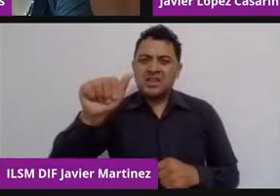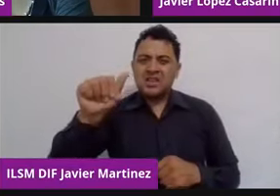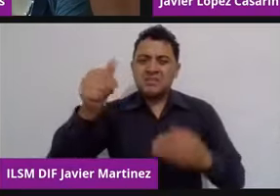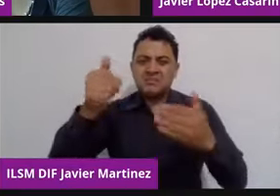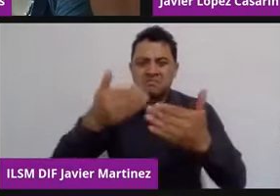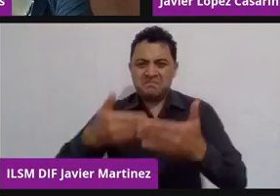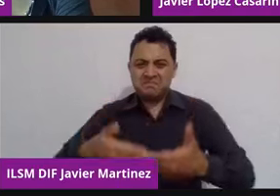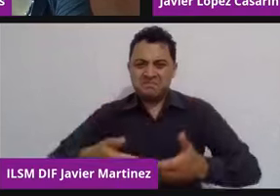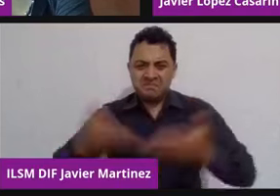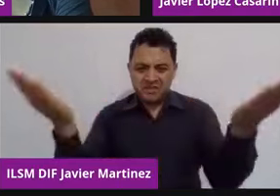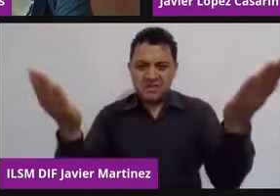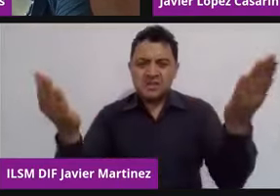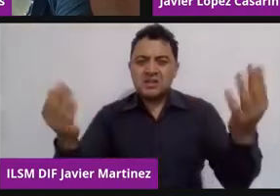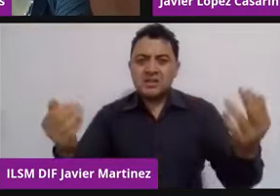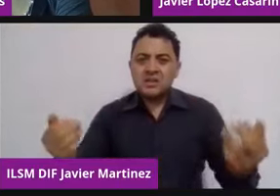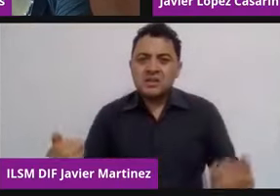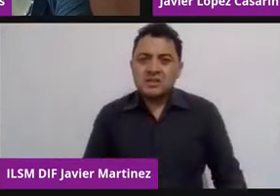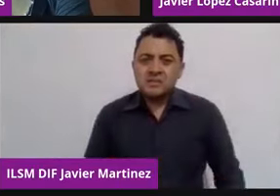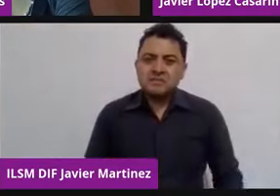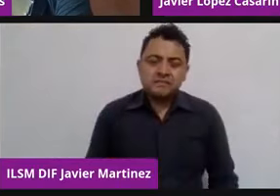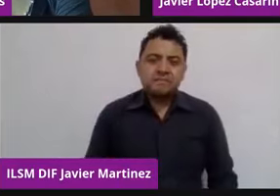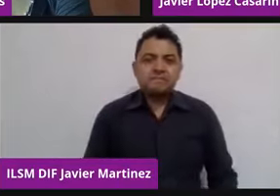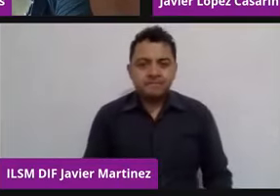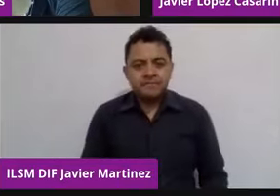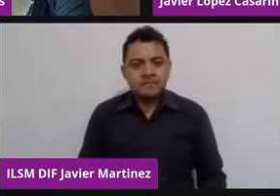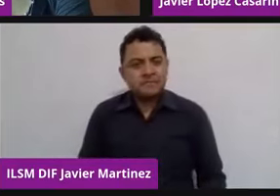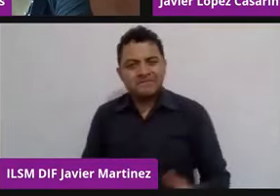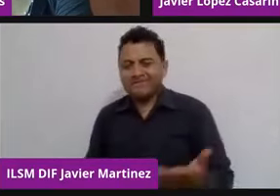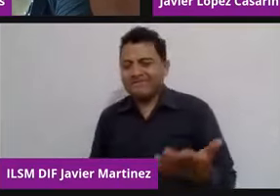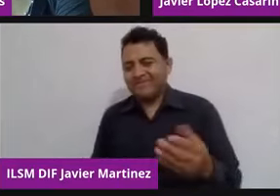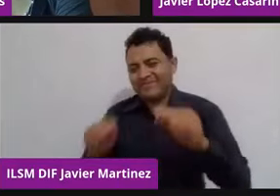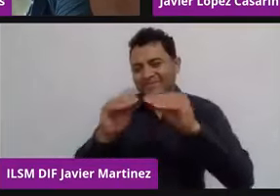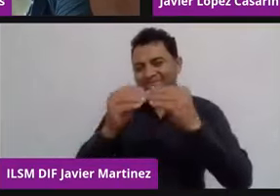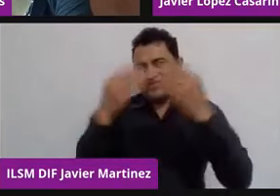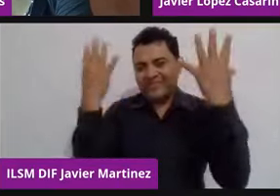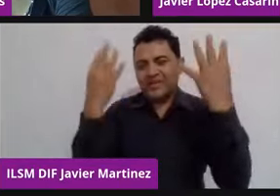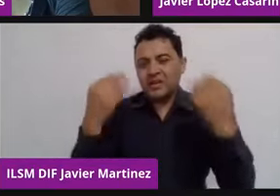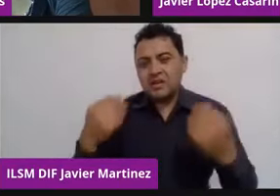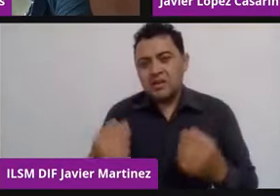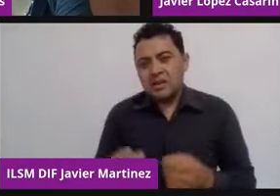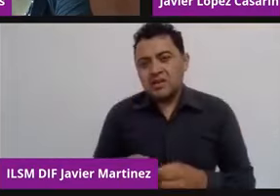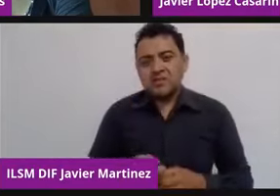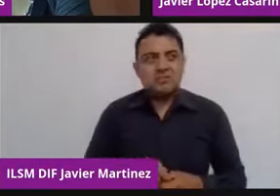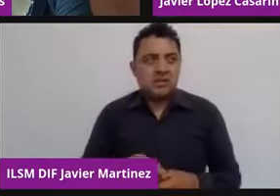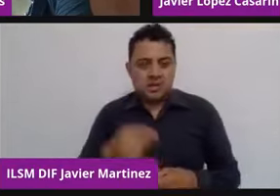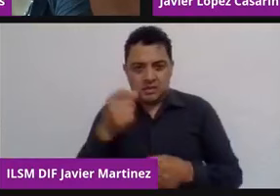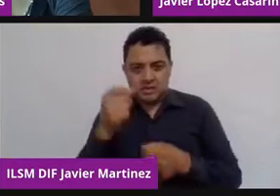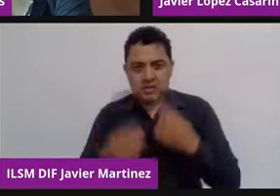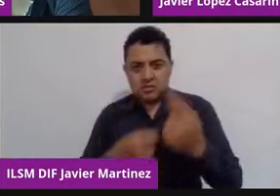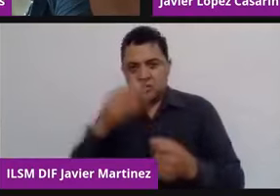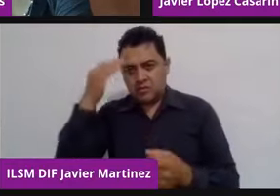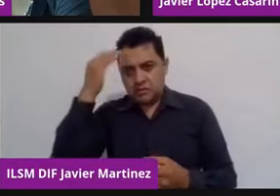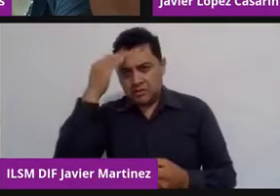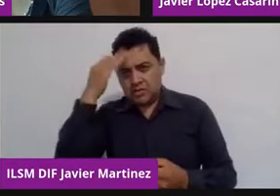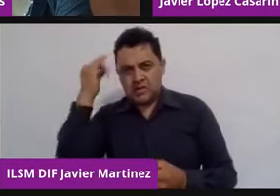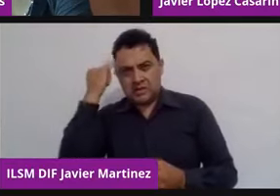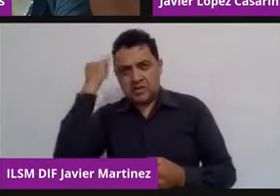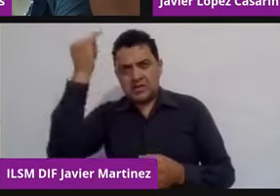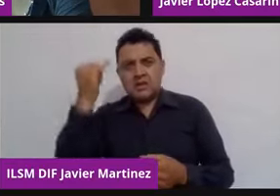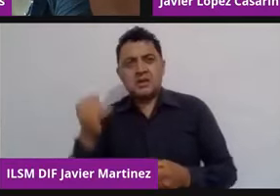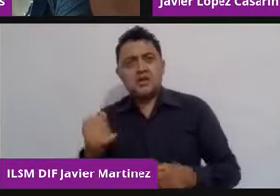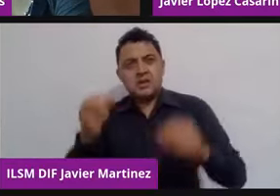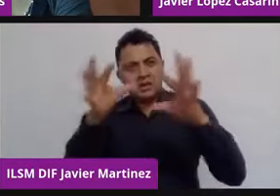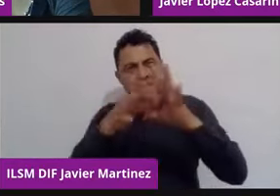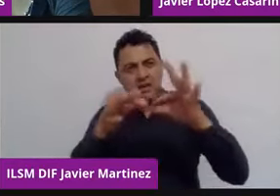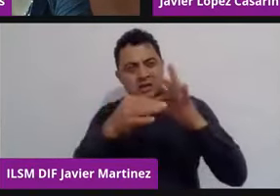que entender que de repente un gobierno dice, sacaré la mía. Claro que del dicho al hecho hay otro tanto, pero pues ya de